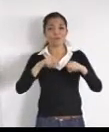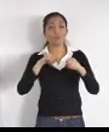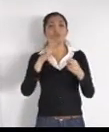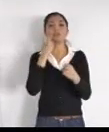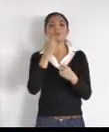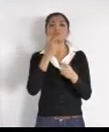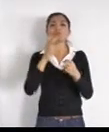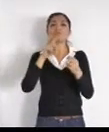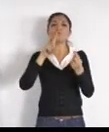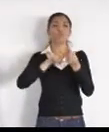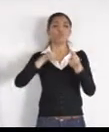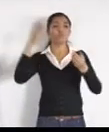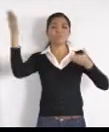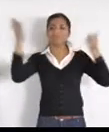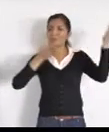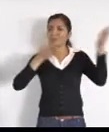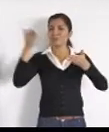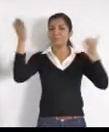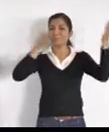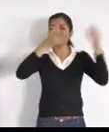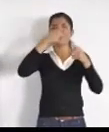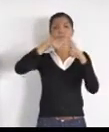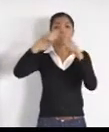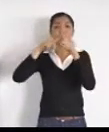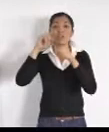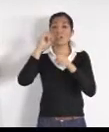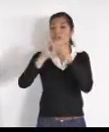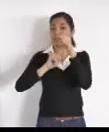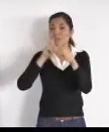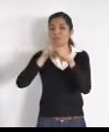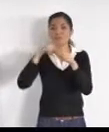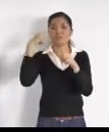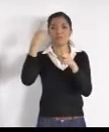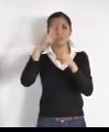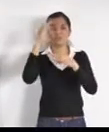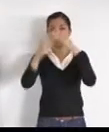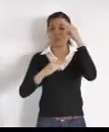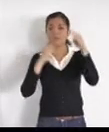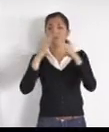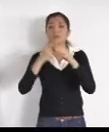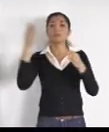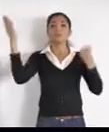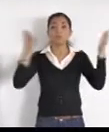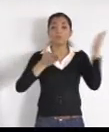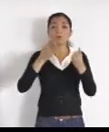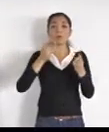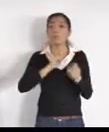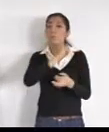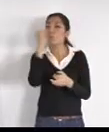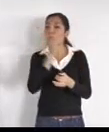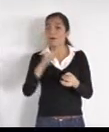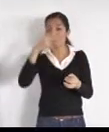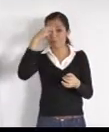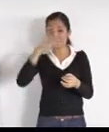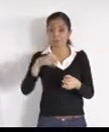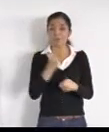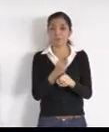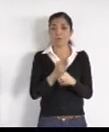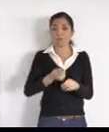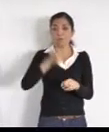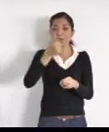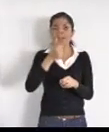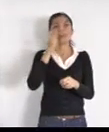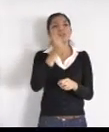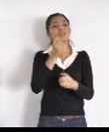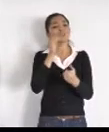realizado en México y que afortunadamente seguimos con esta agenda de que el deporte sea un motivo de orgullo, motivo de